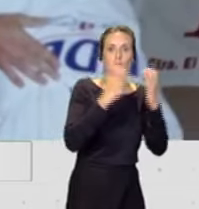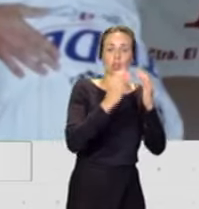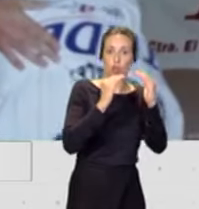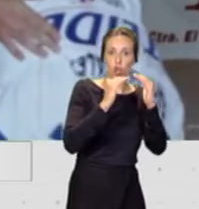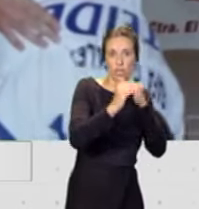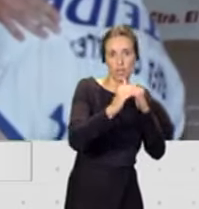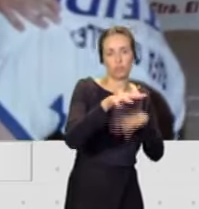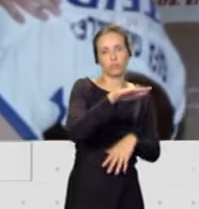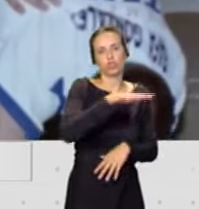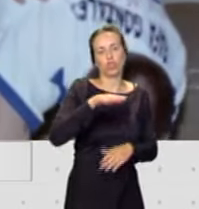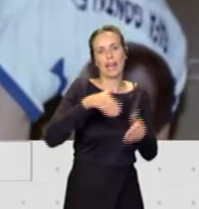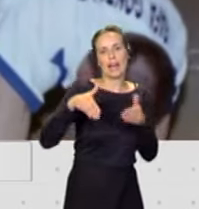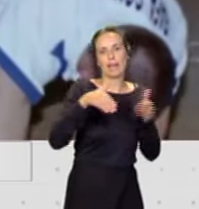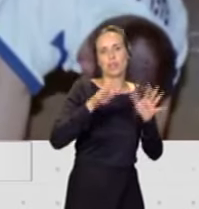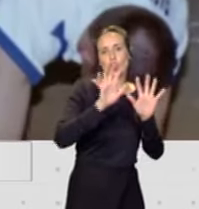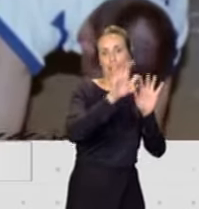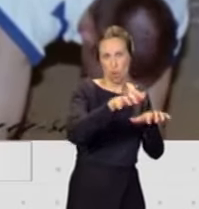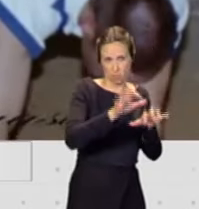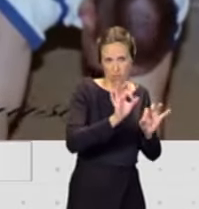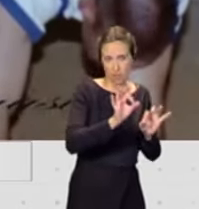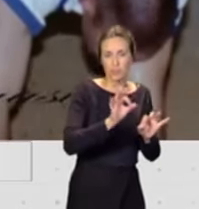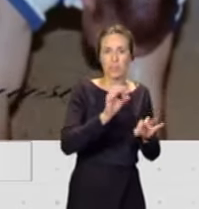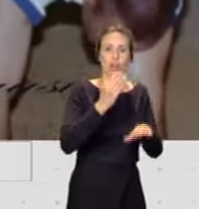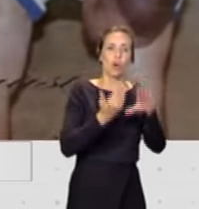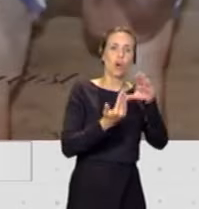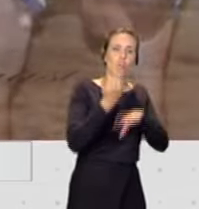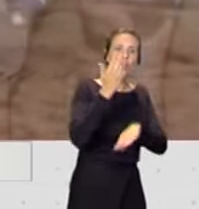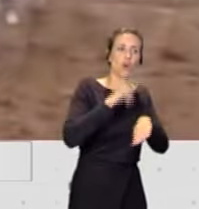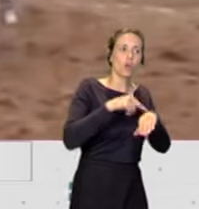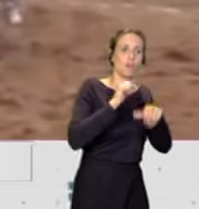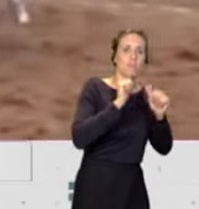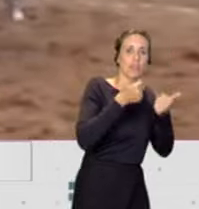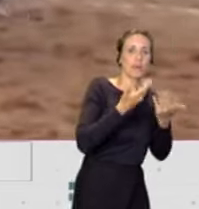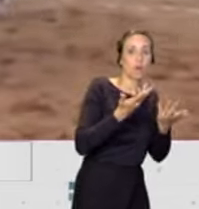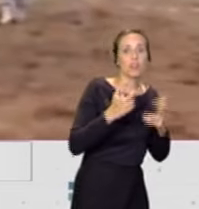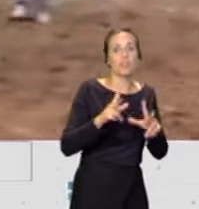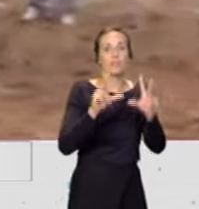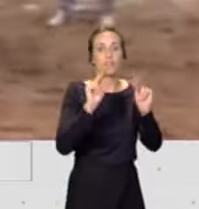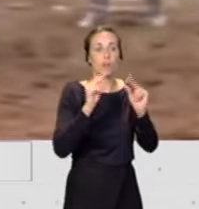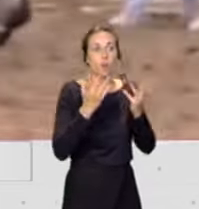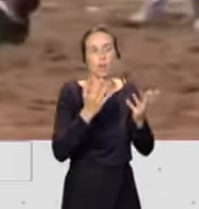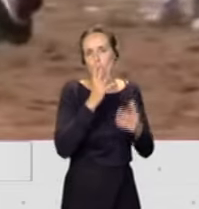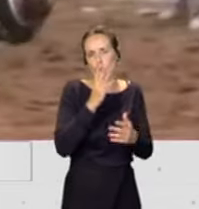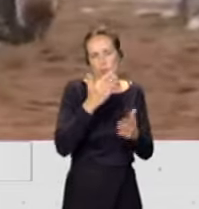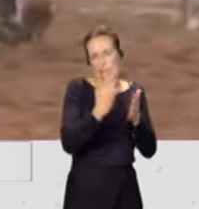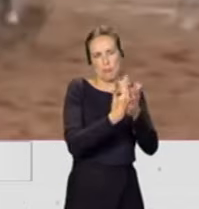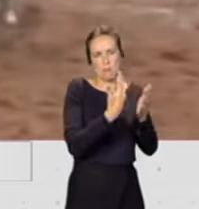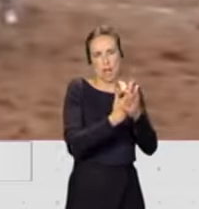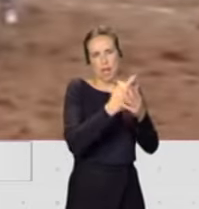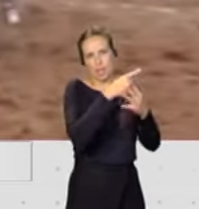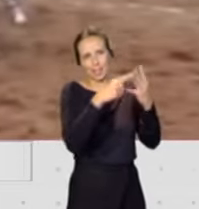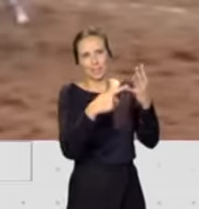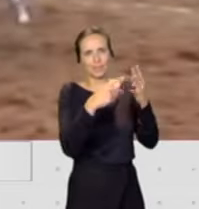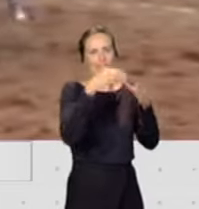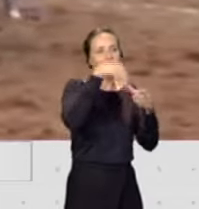equivoco, ¿a qué hora empieza la jornada y a qué hora termina? Y bueno, ya explicaste lo que va a haber dentro de esas jornadas, pero me